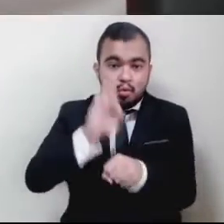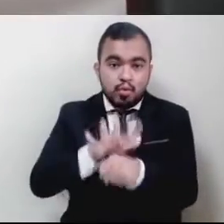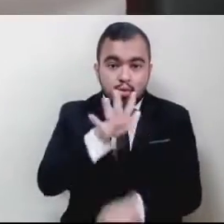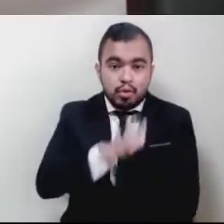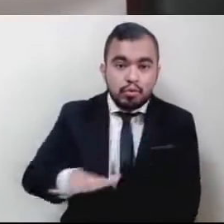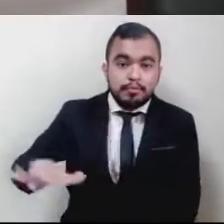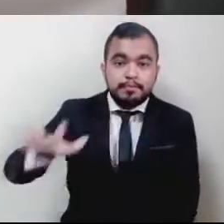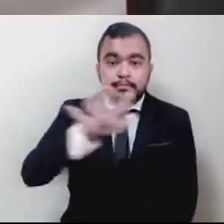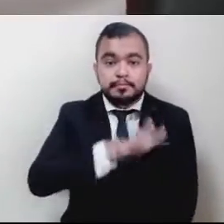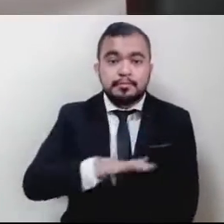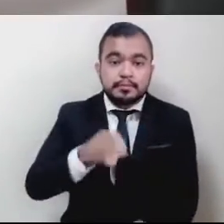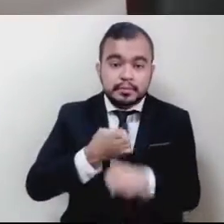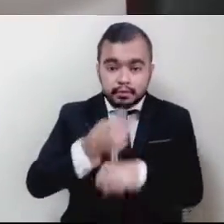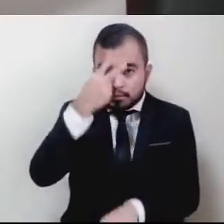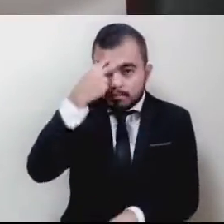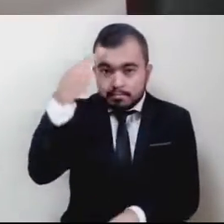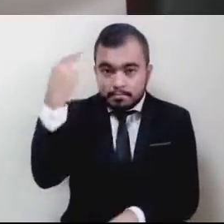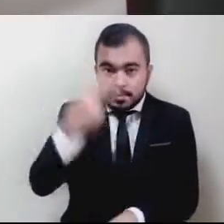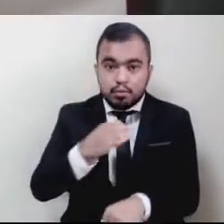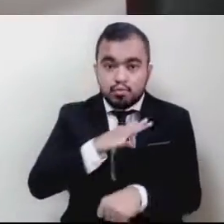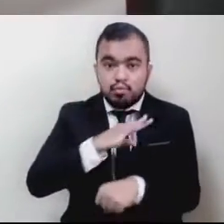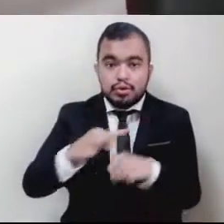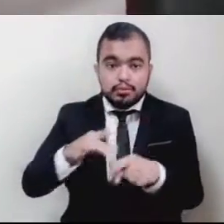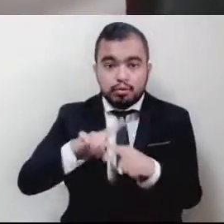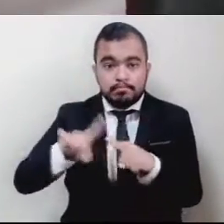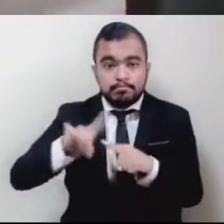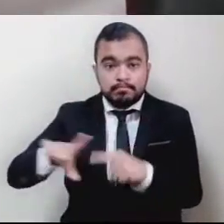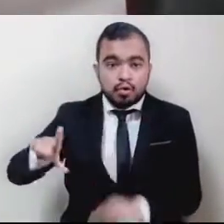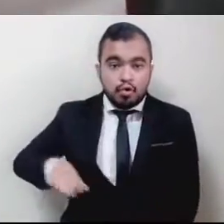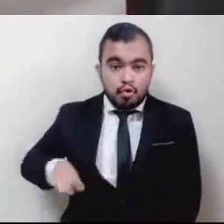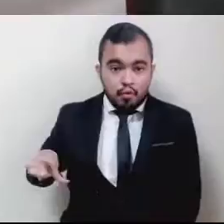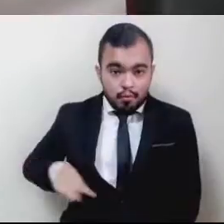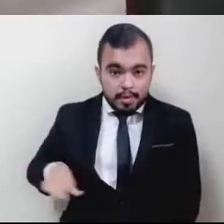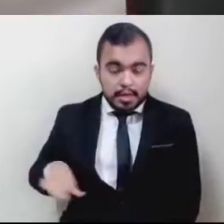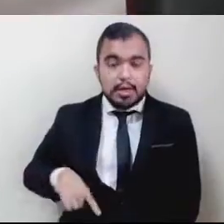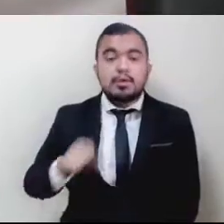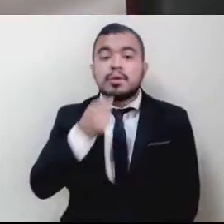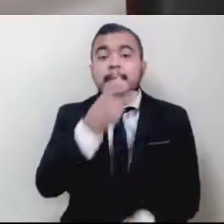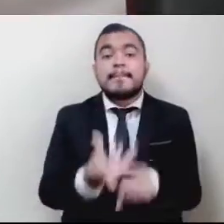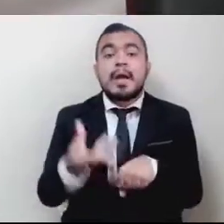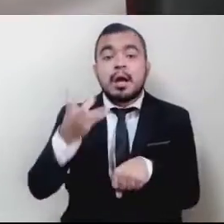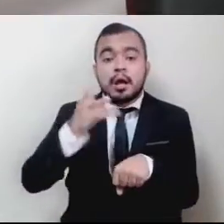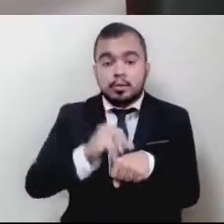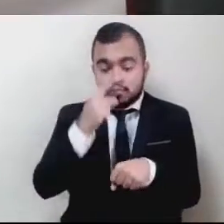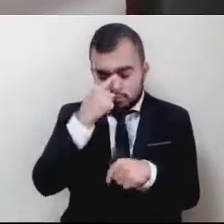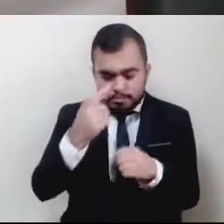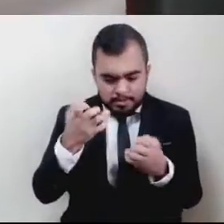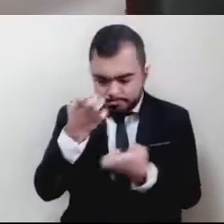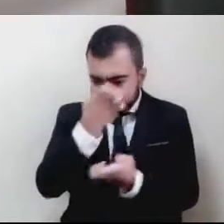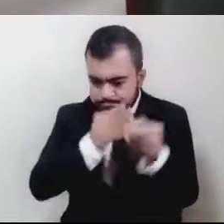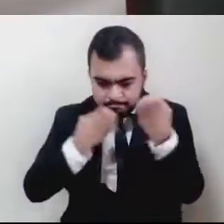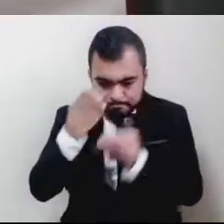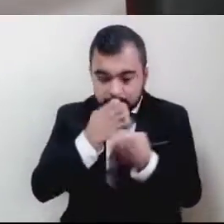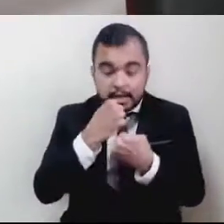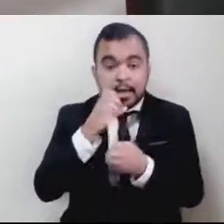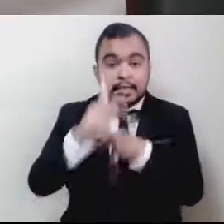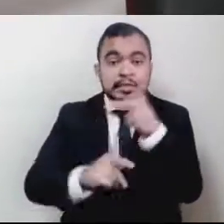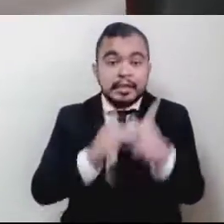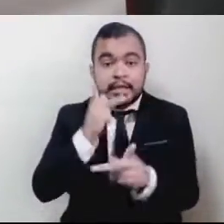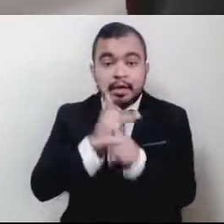así como la autorización para refinanciar y o reestructurar el crédito FONREC,